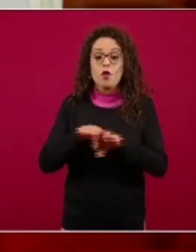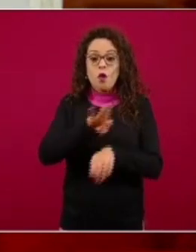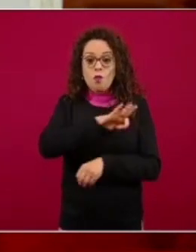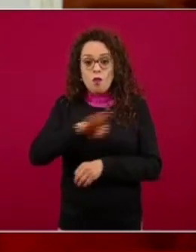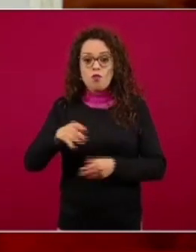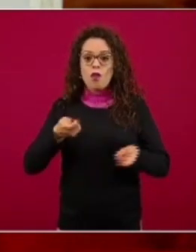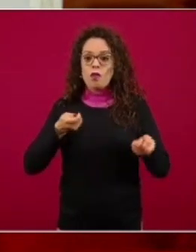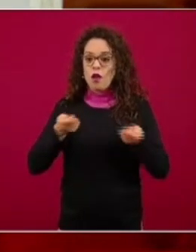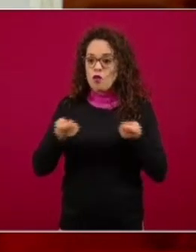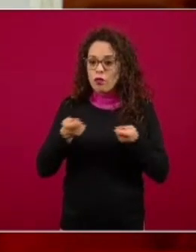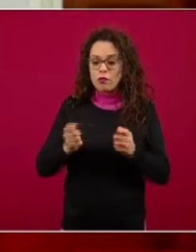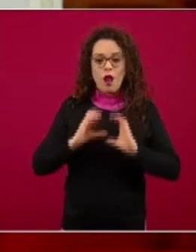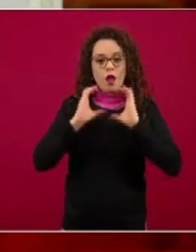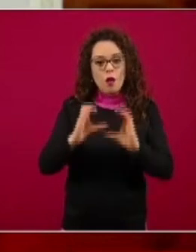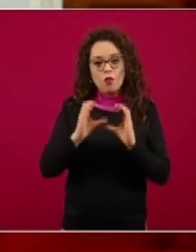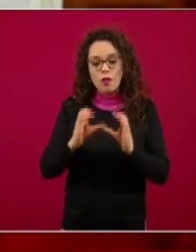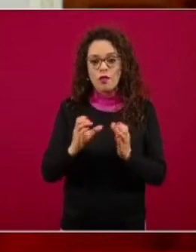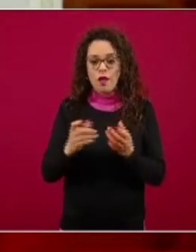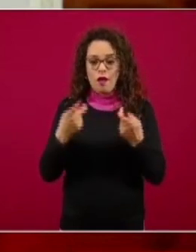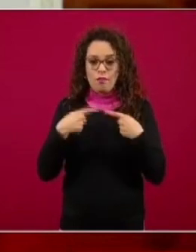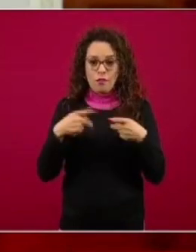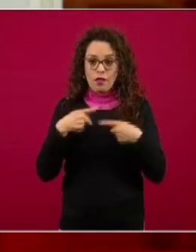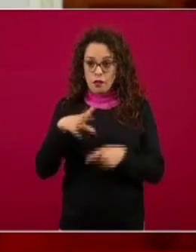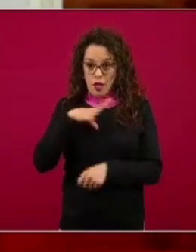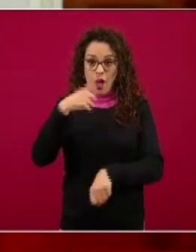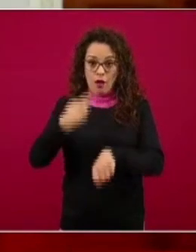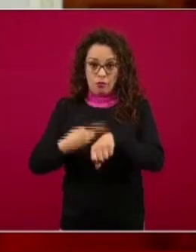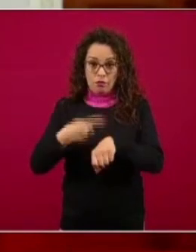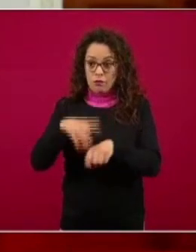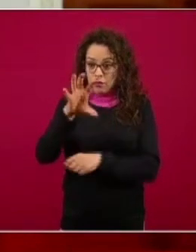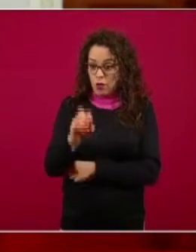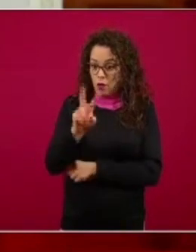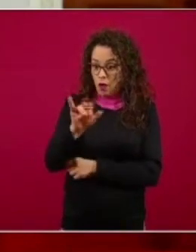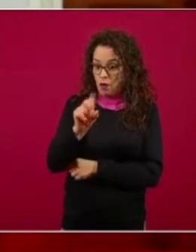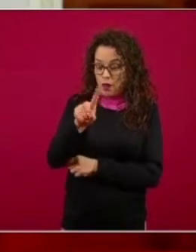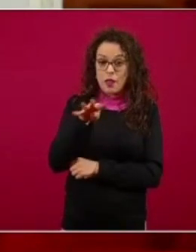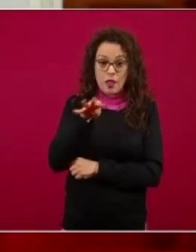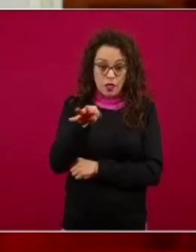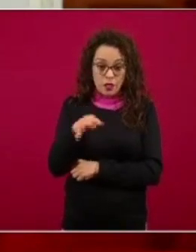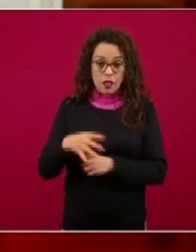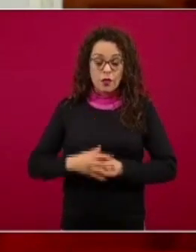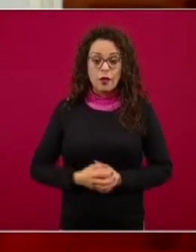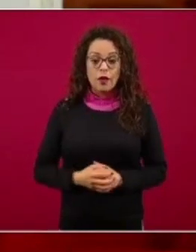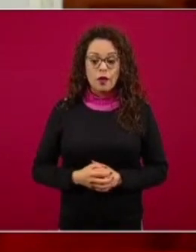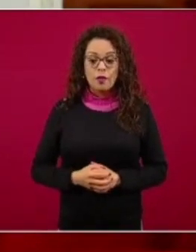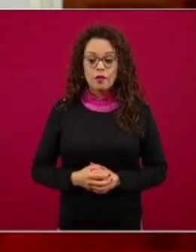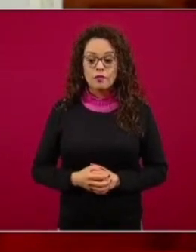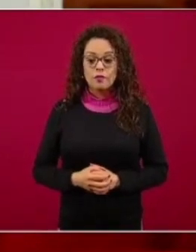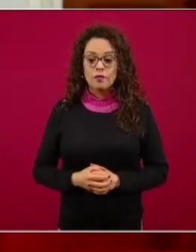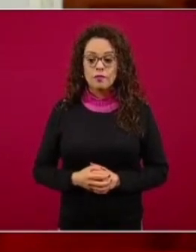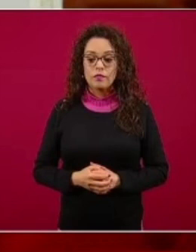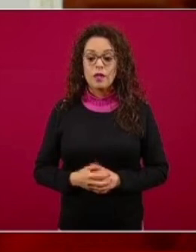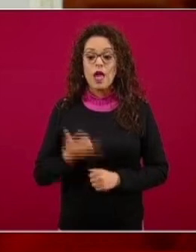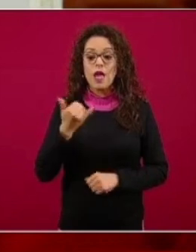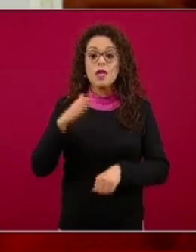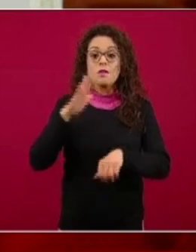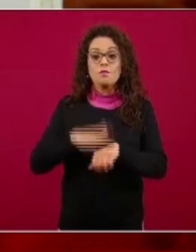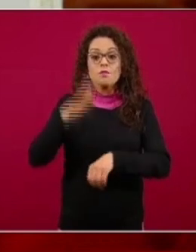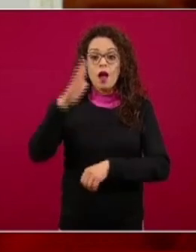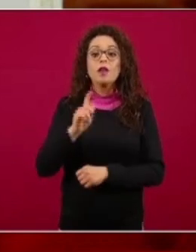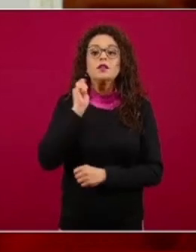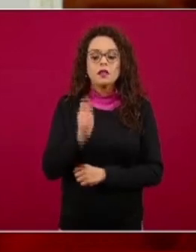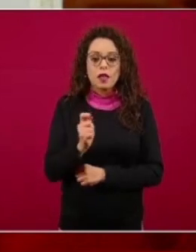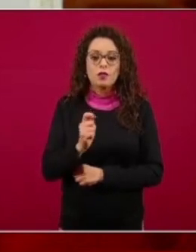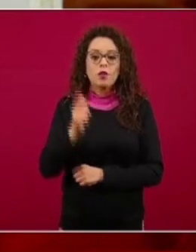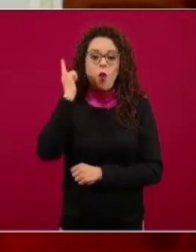-19 y mucho más recientemente la posibilidad de tener vacunas. Han sido